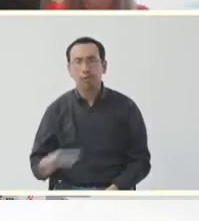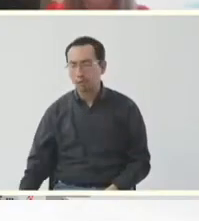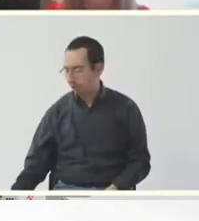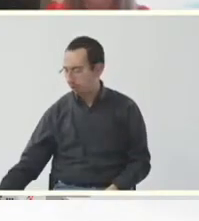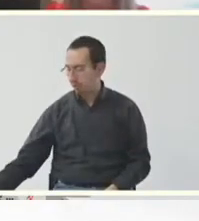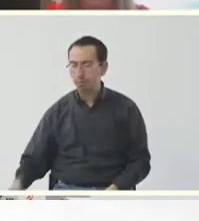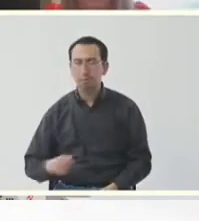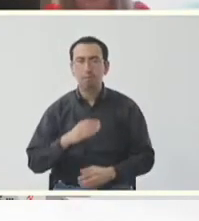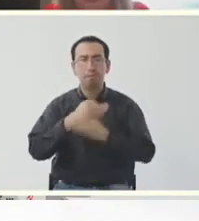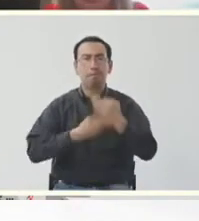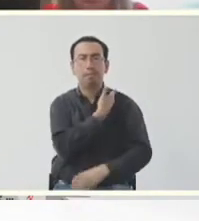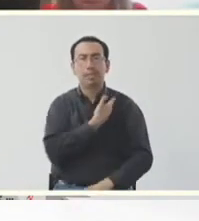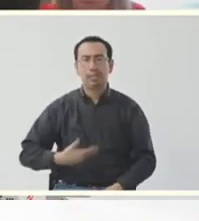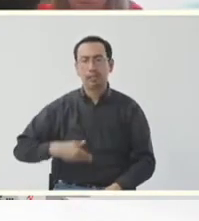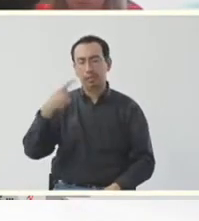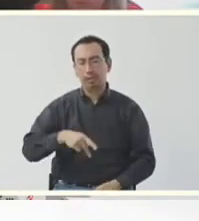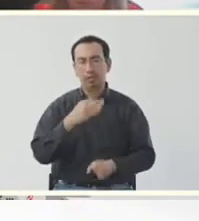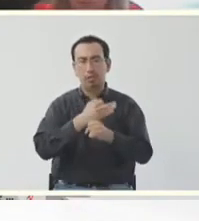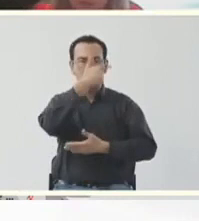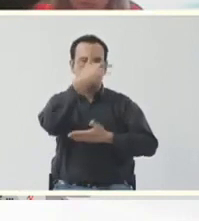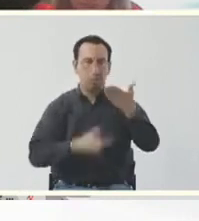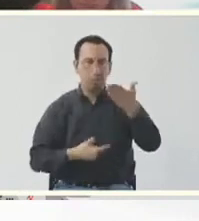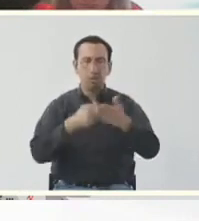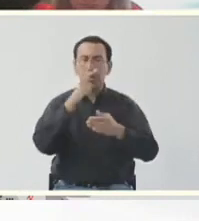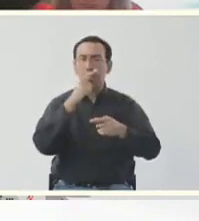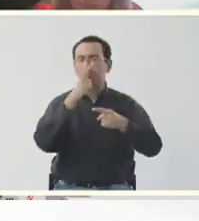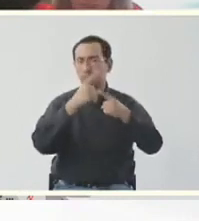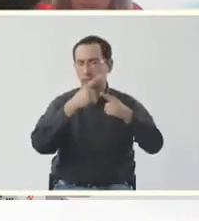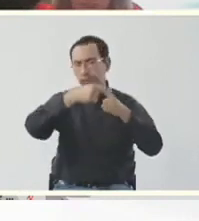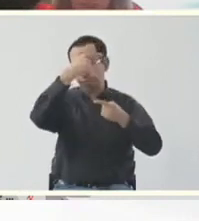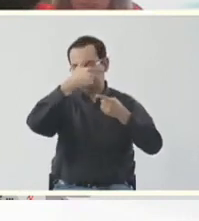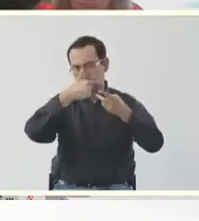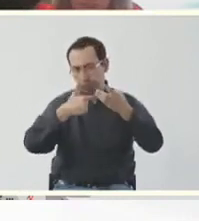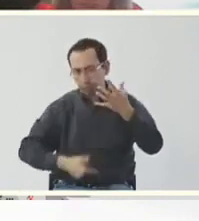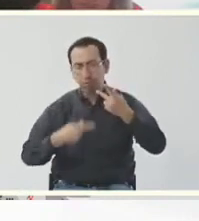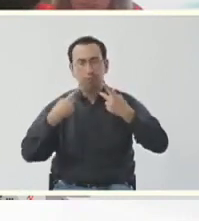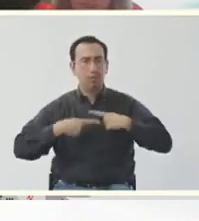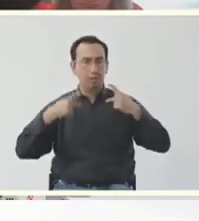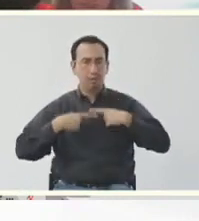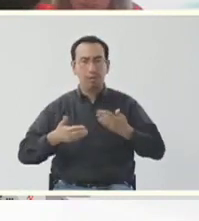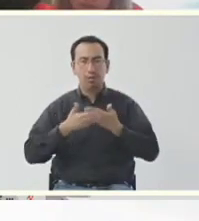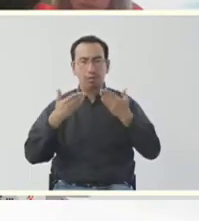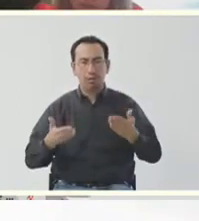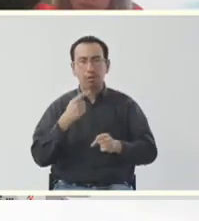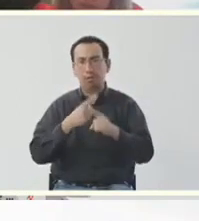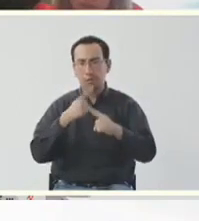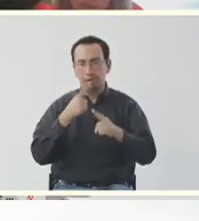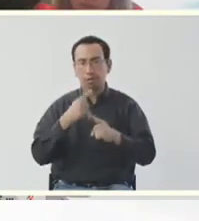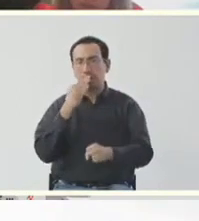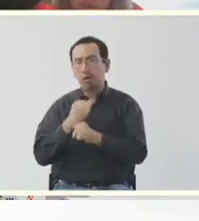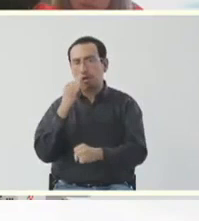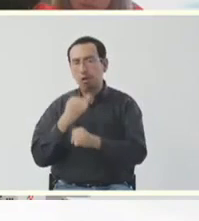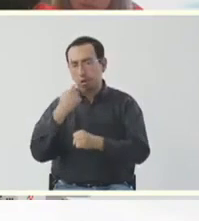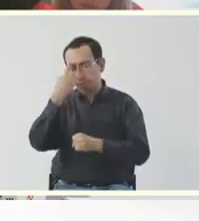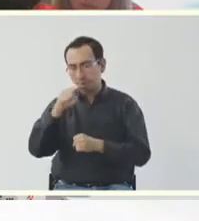¿Considera el IEJ inviable la solicitud de modificar el plazo para presentar las manifestaciones de intención de personas que